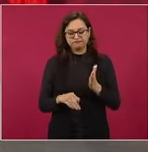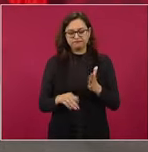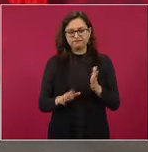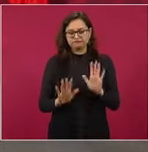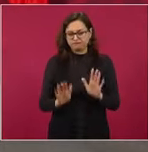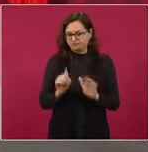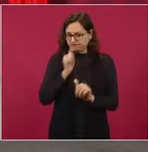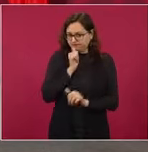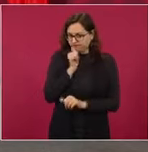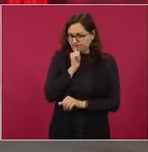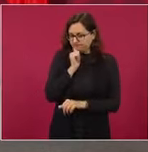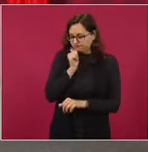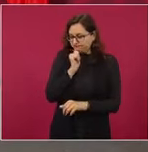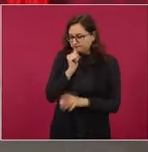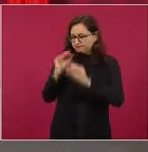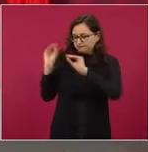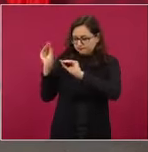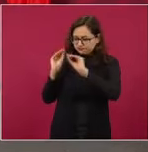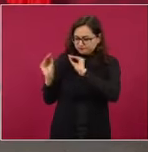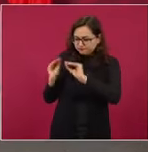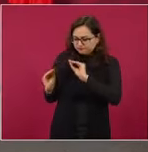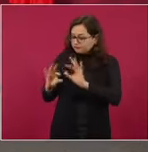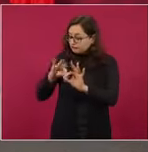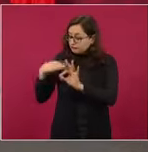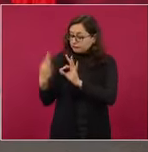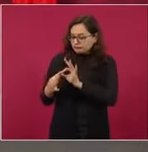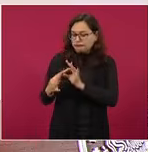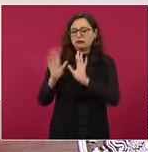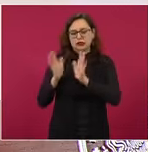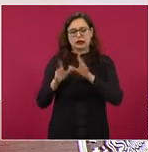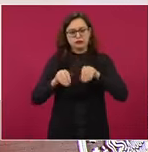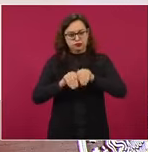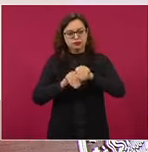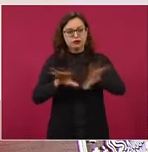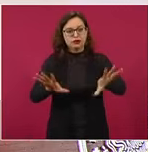de manera conjunta desde hace tres meses